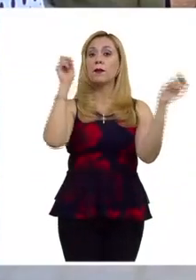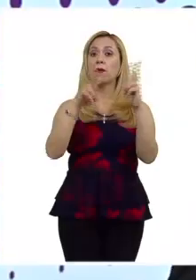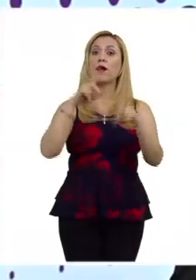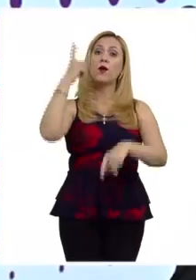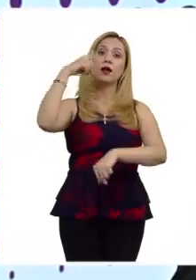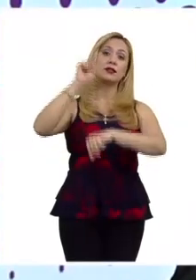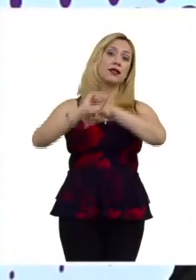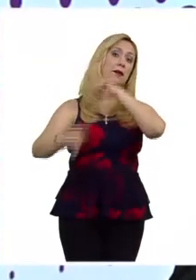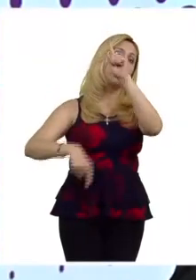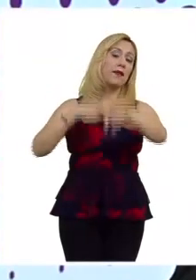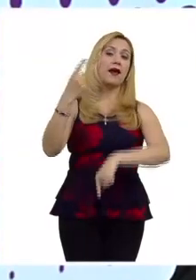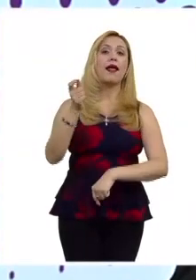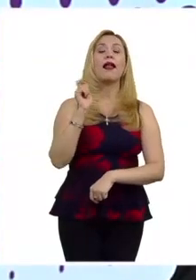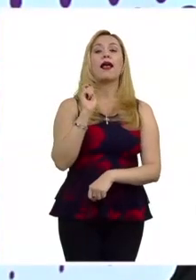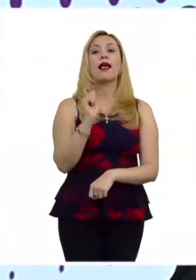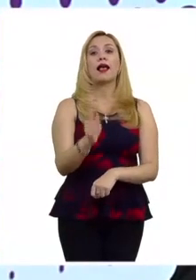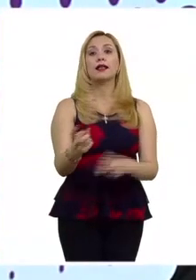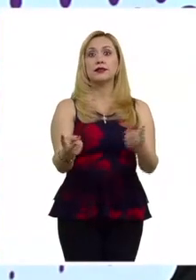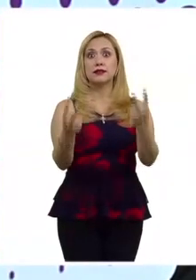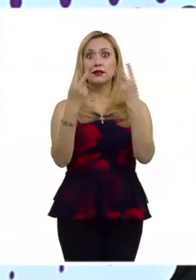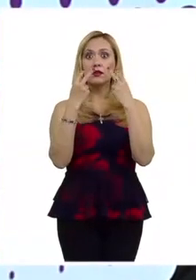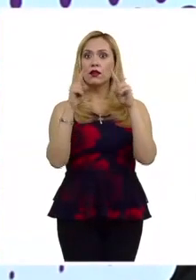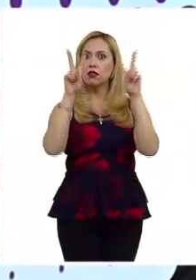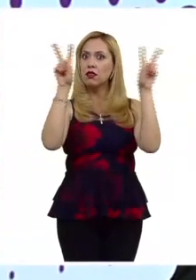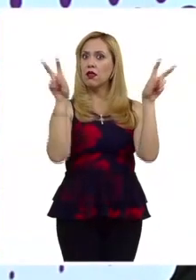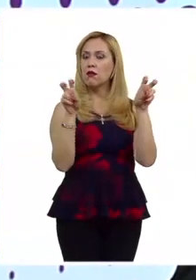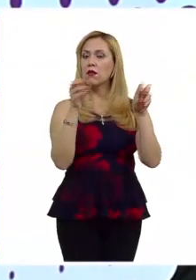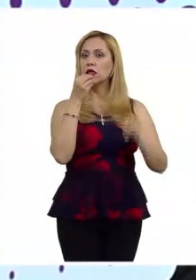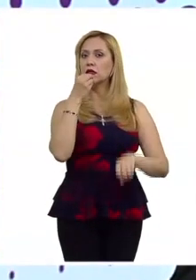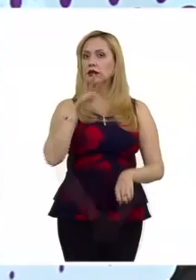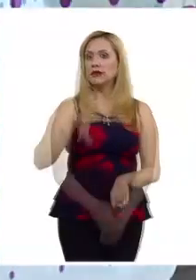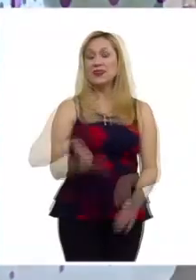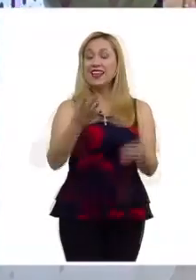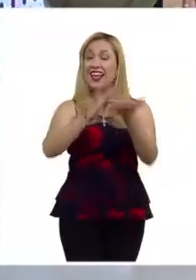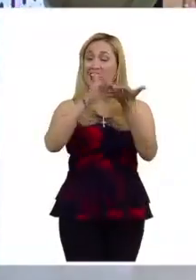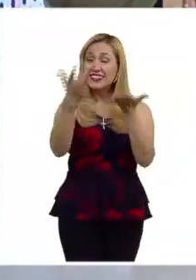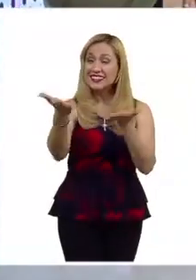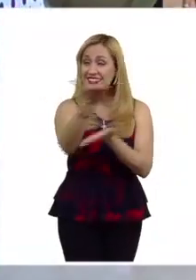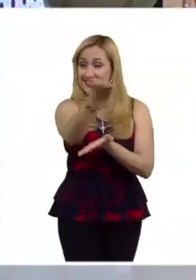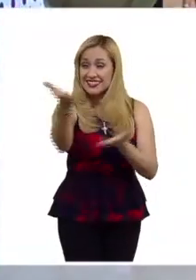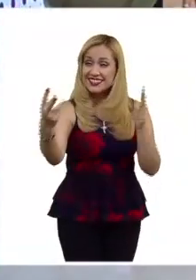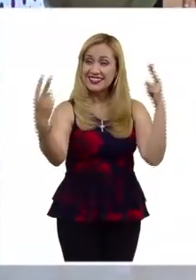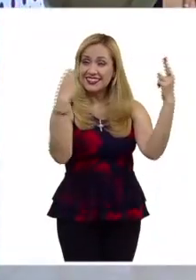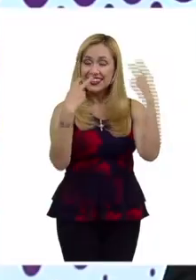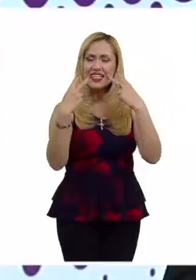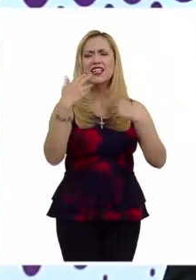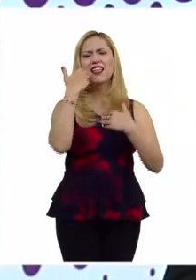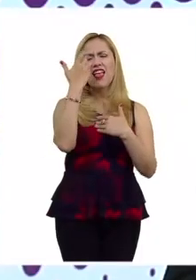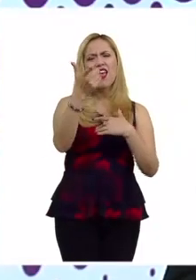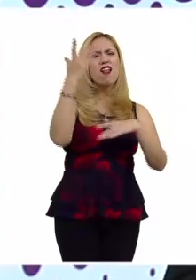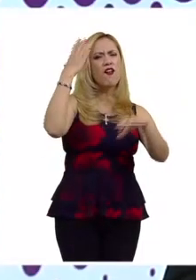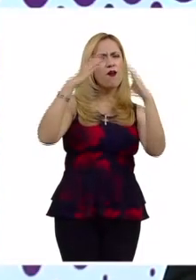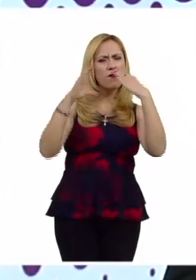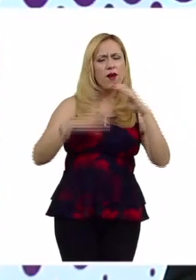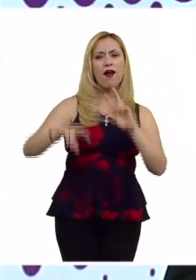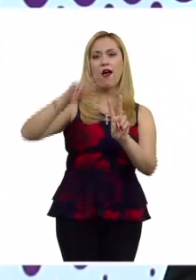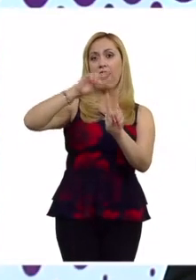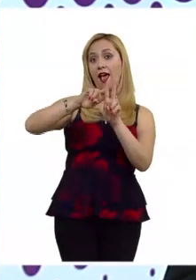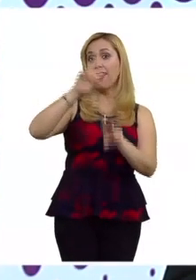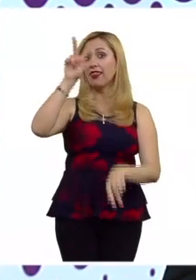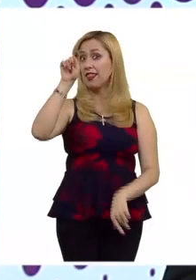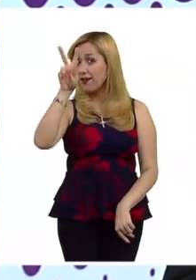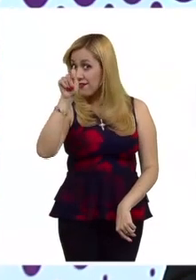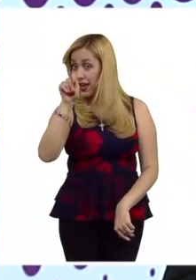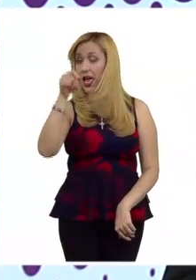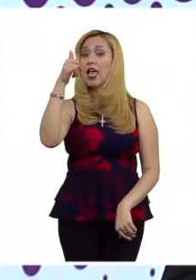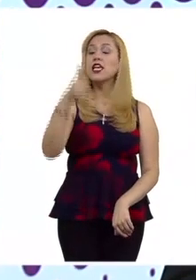la próxima semana a que nos acompañen con un nuevo programa de tus derechos les pido que nos manden sus comentarios a hashtag justicia tv